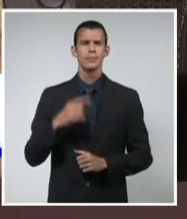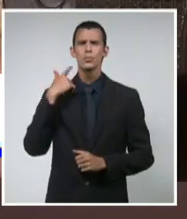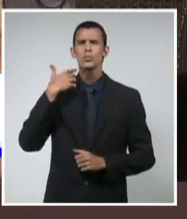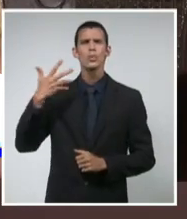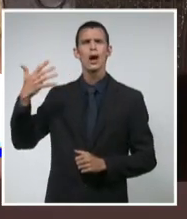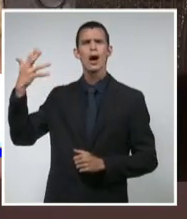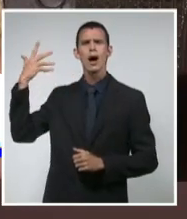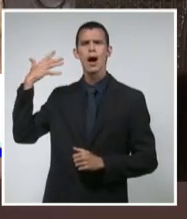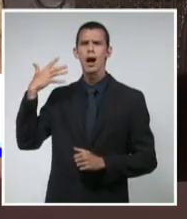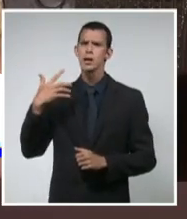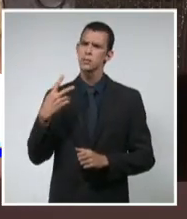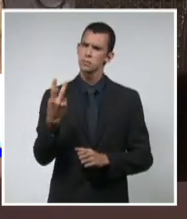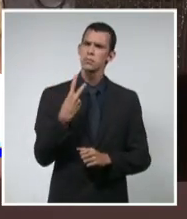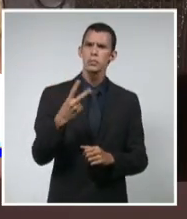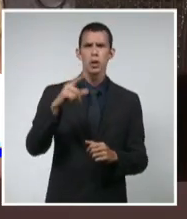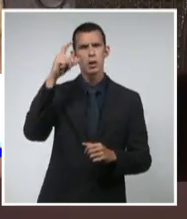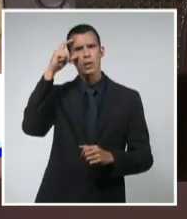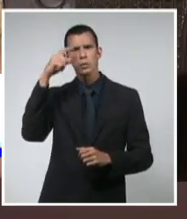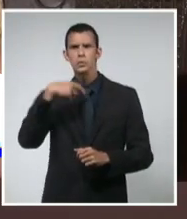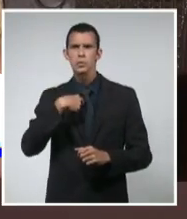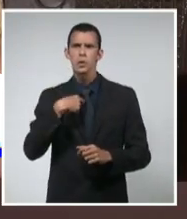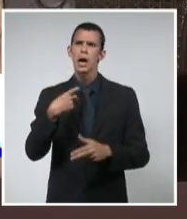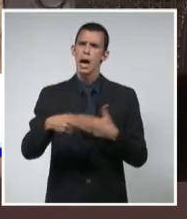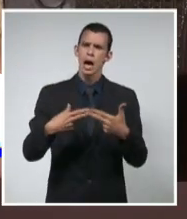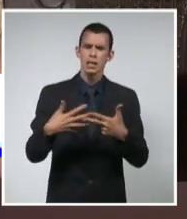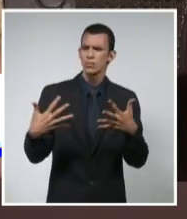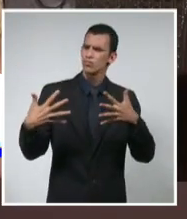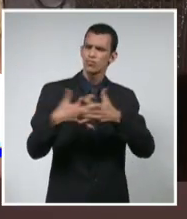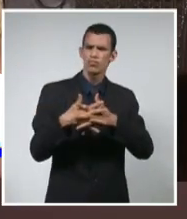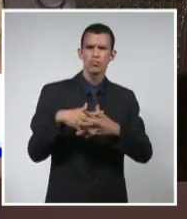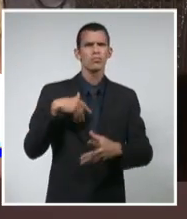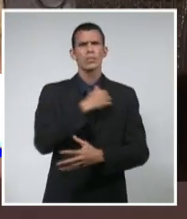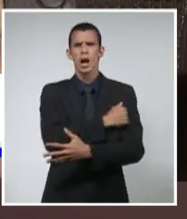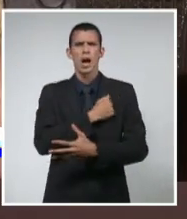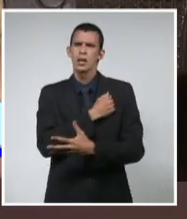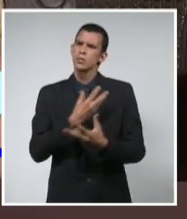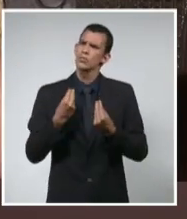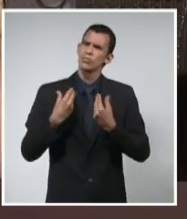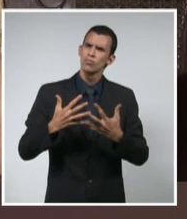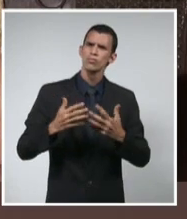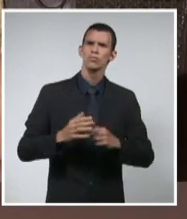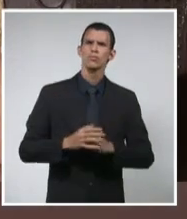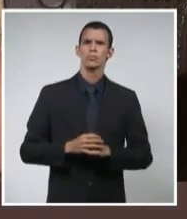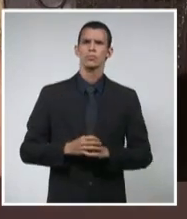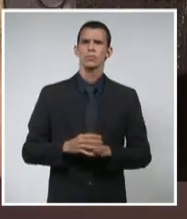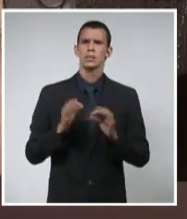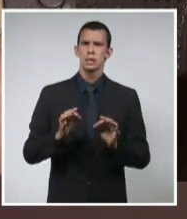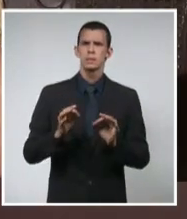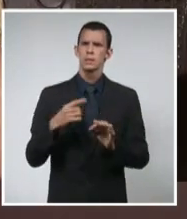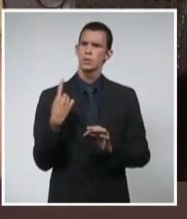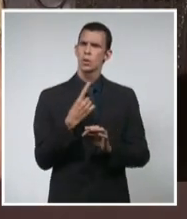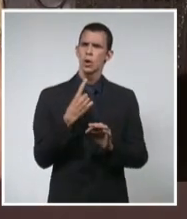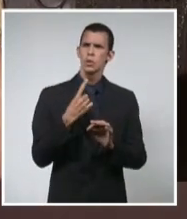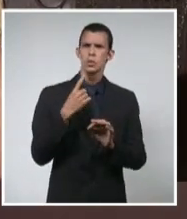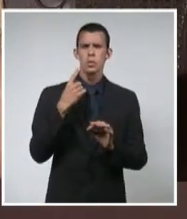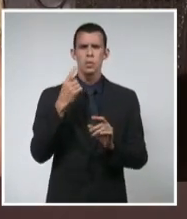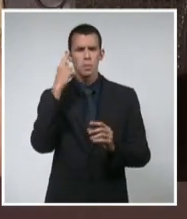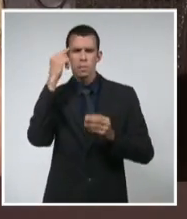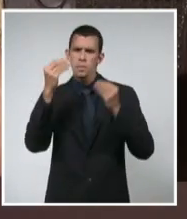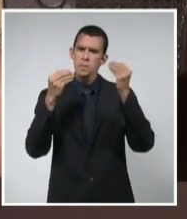años que nos queríamos y siempre yo tenía ese detalle que él